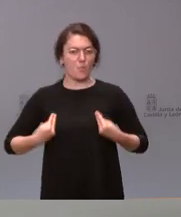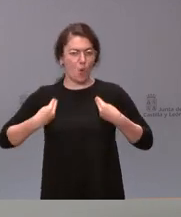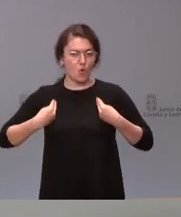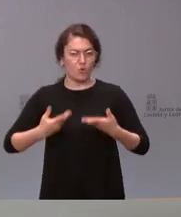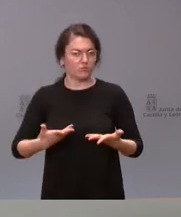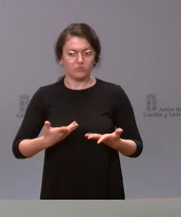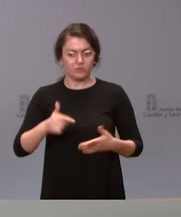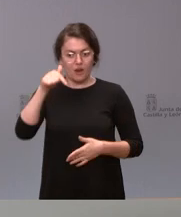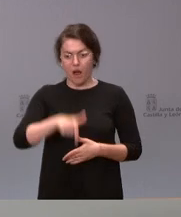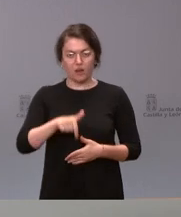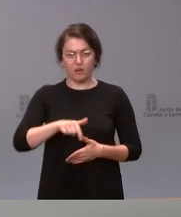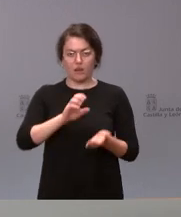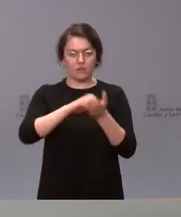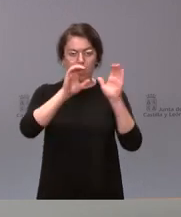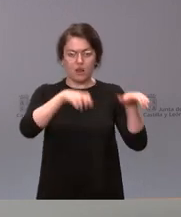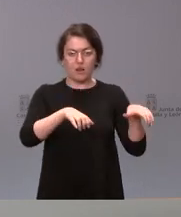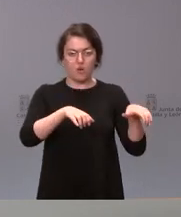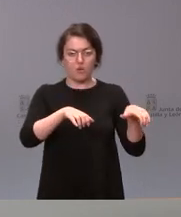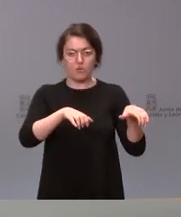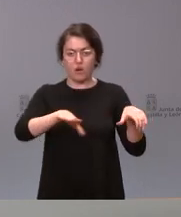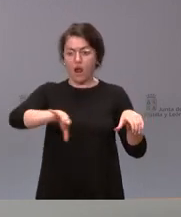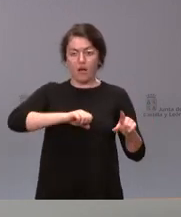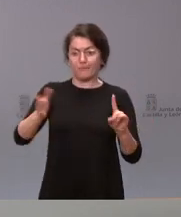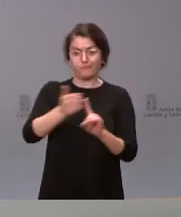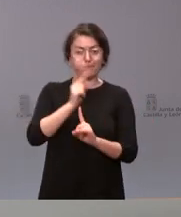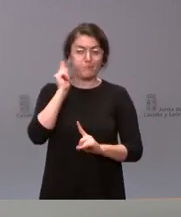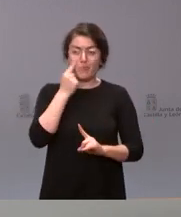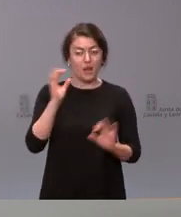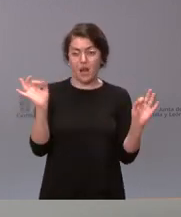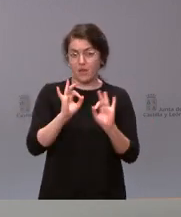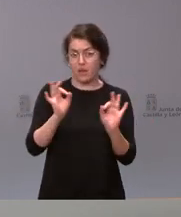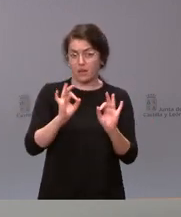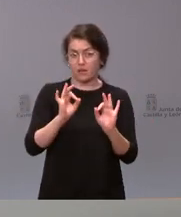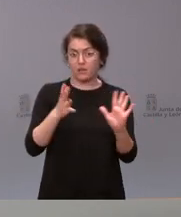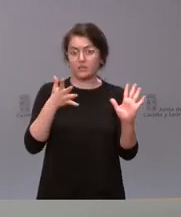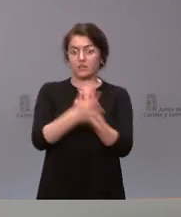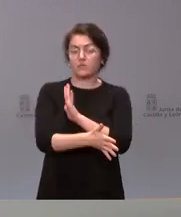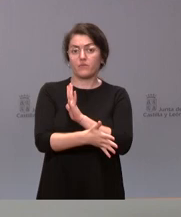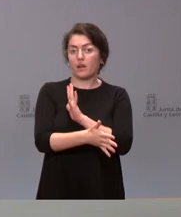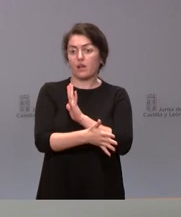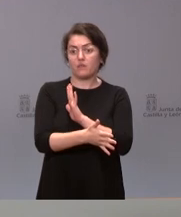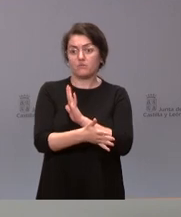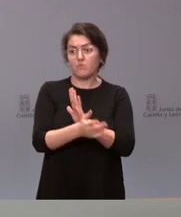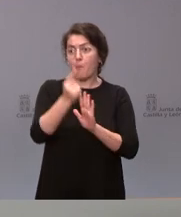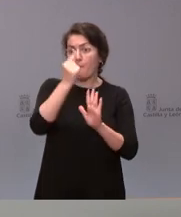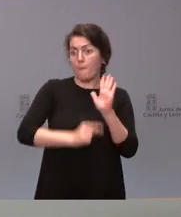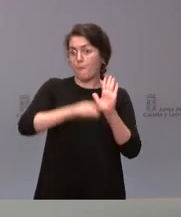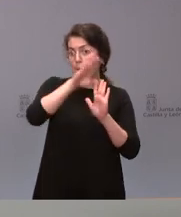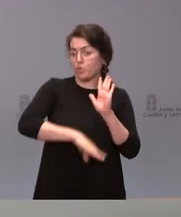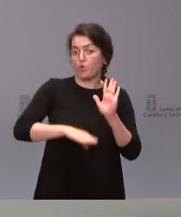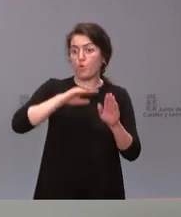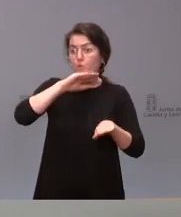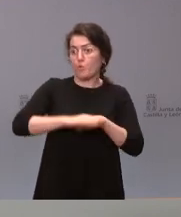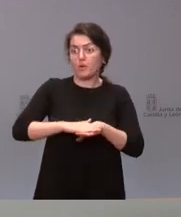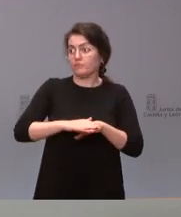detectado en nuestra comunidad autónoma y, por tanto, nosotros vamos a cumplir todos los protocolos. No hay ninguna información que le podamos decir a este